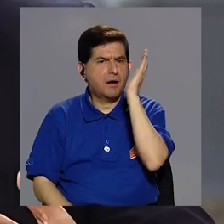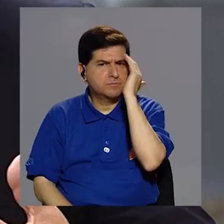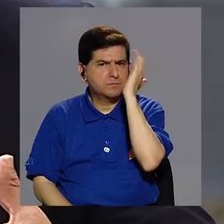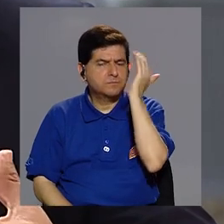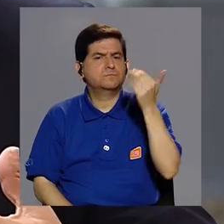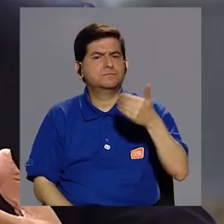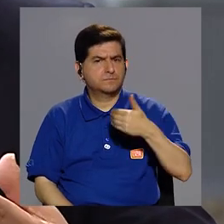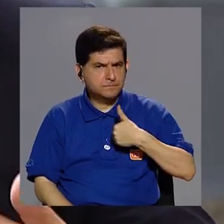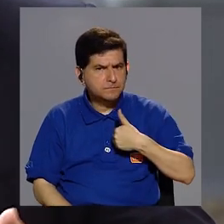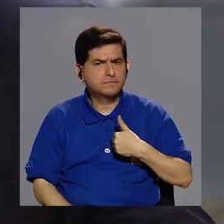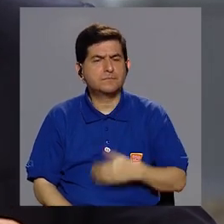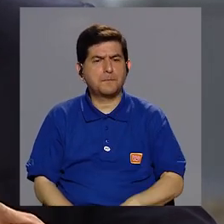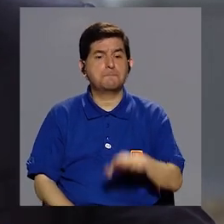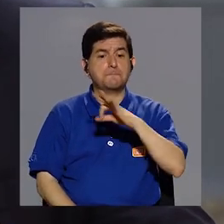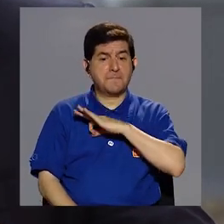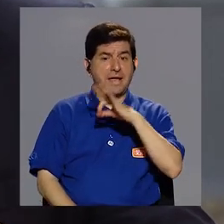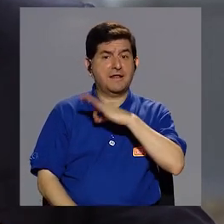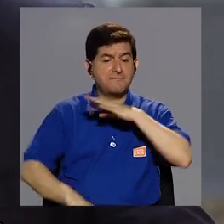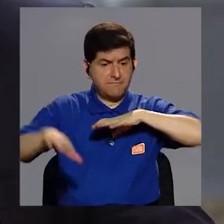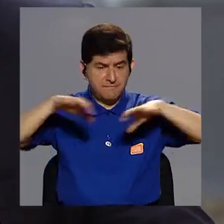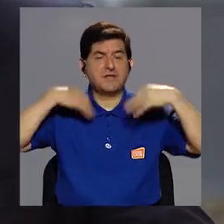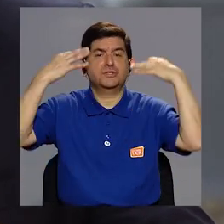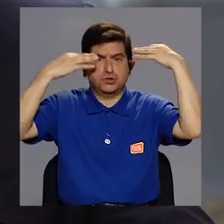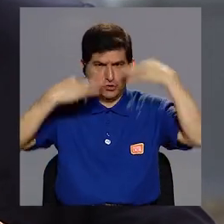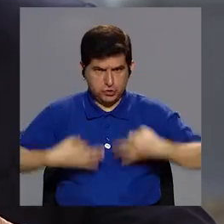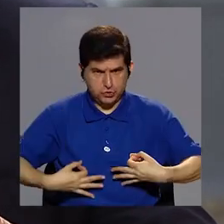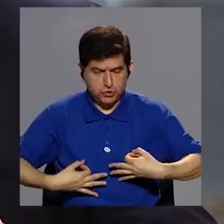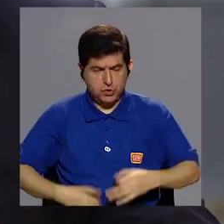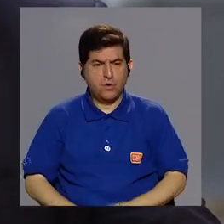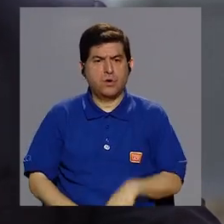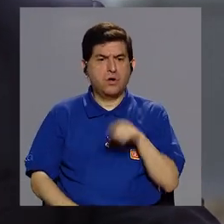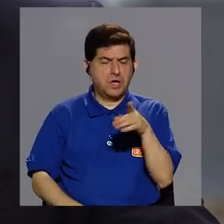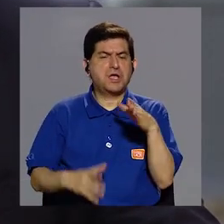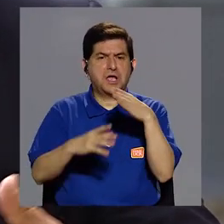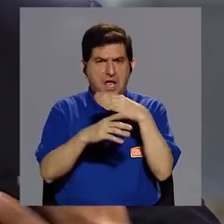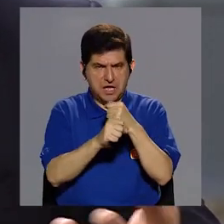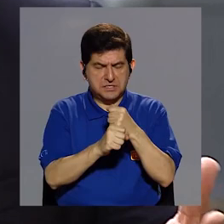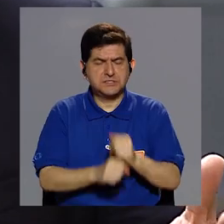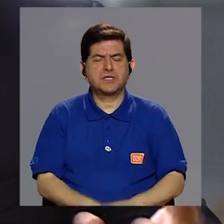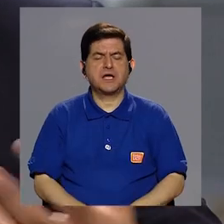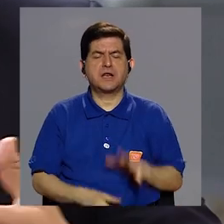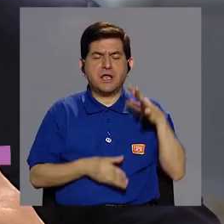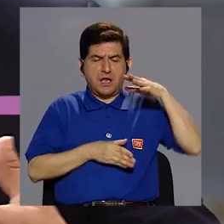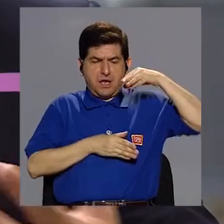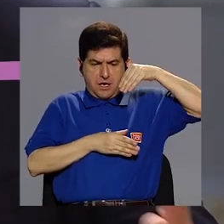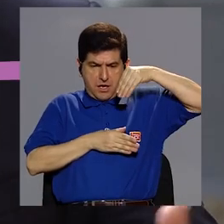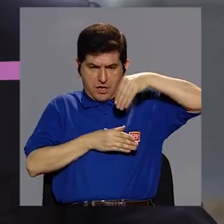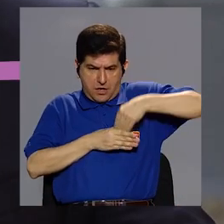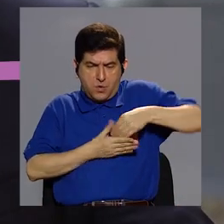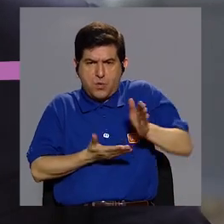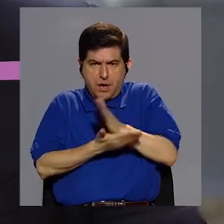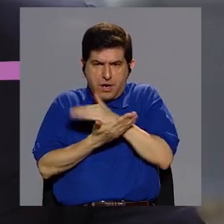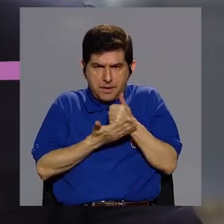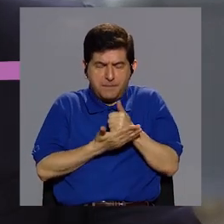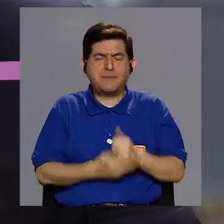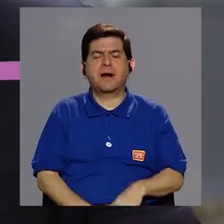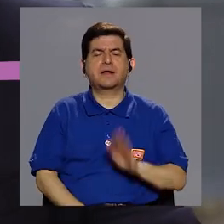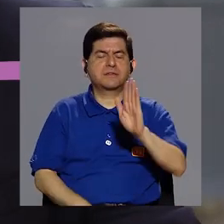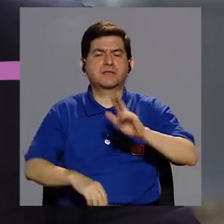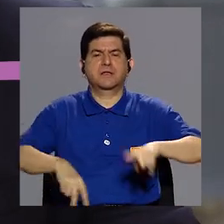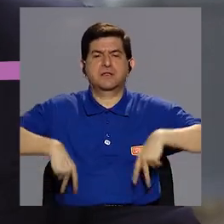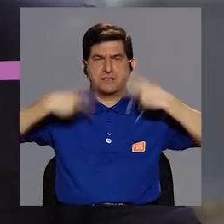consciente de que hay de los beneficios de la actividad física, pues pueda realizarlo, pues pueda incorporarlo como una parte